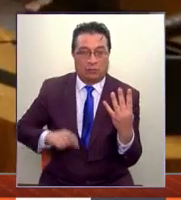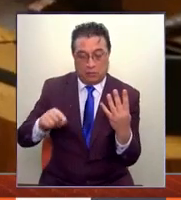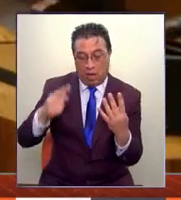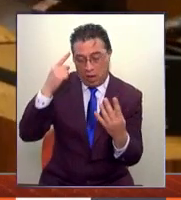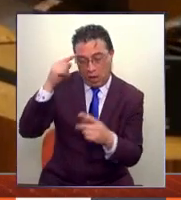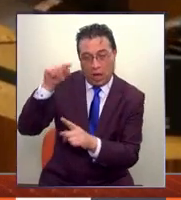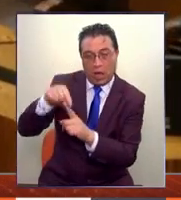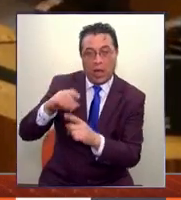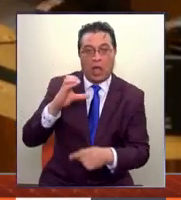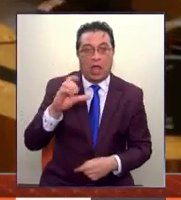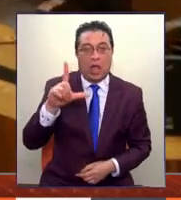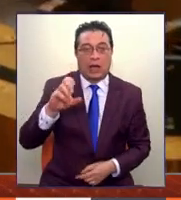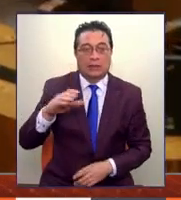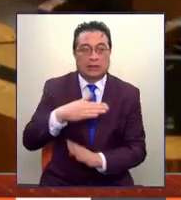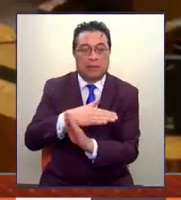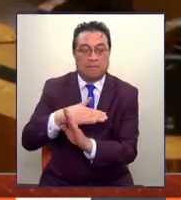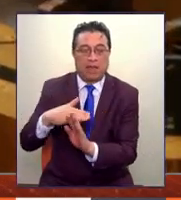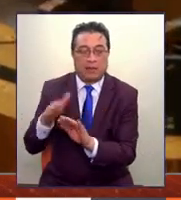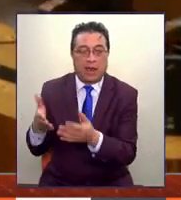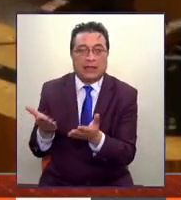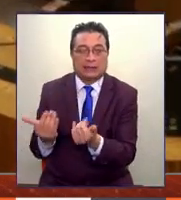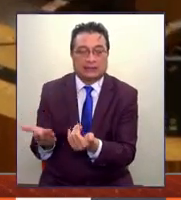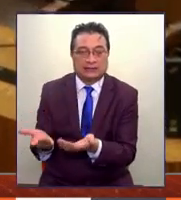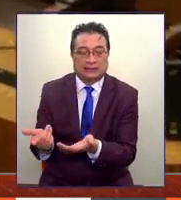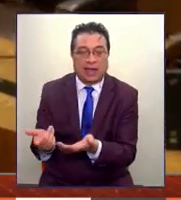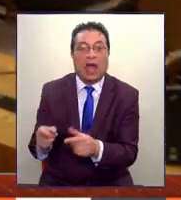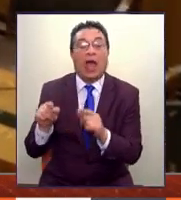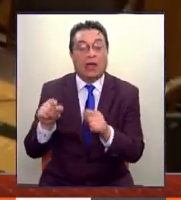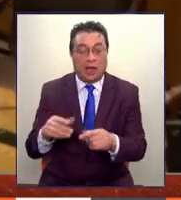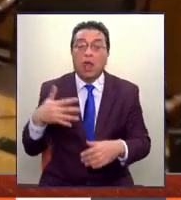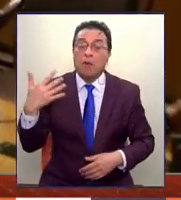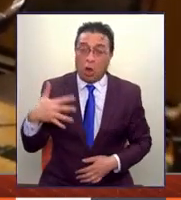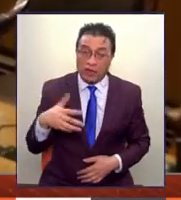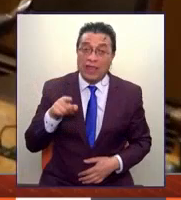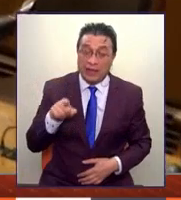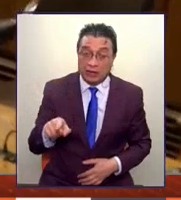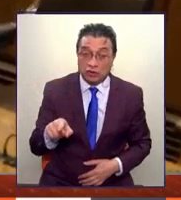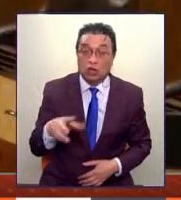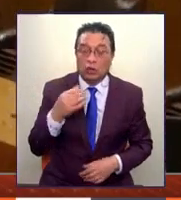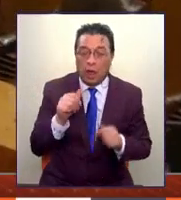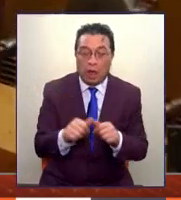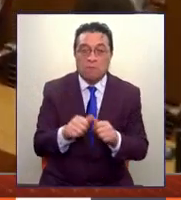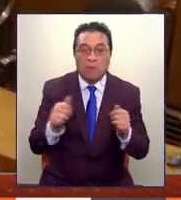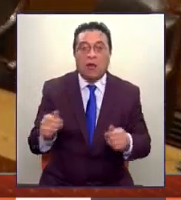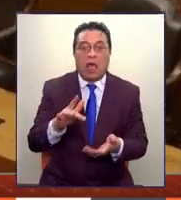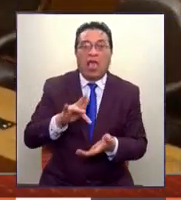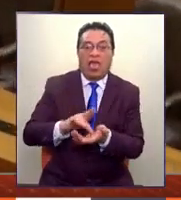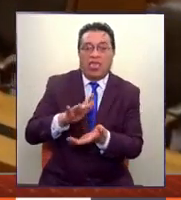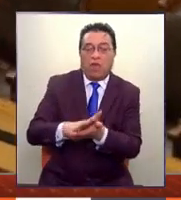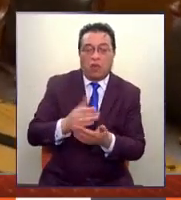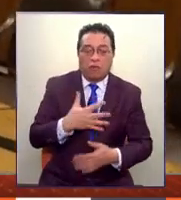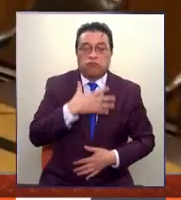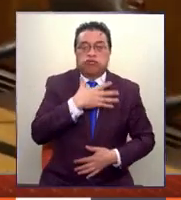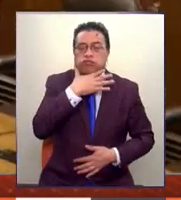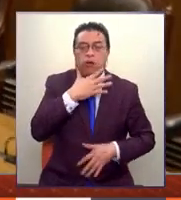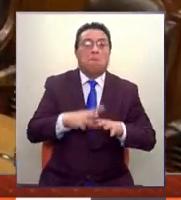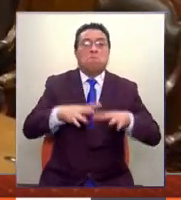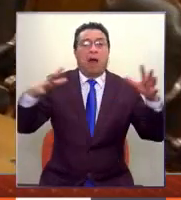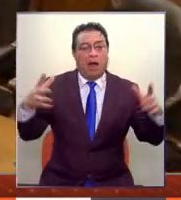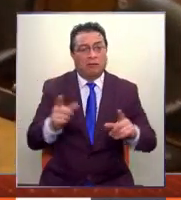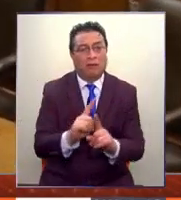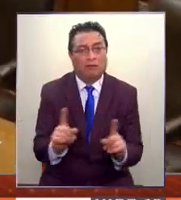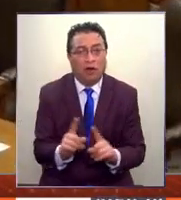que lo requiera. Y además, y es muy importante esto, porque acá se ha dicho que esto sobre endeudar a los chilenos. Pues bien,